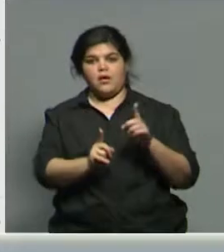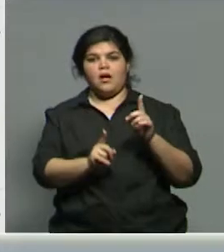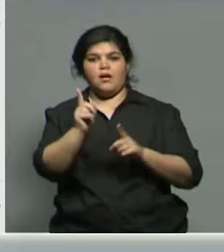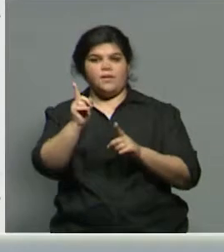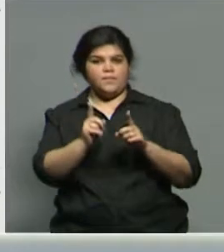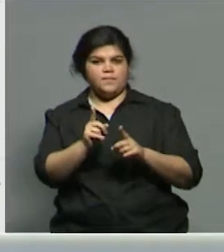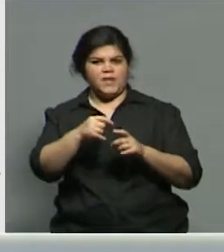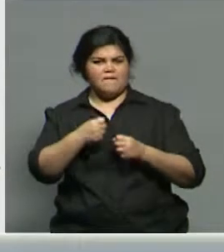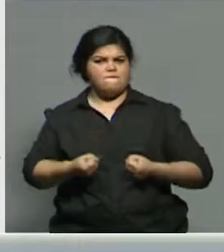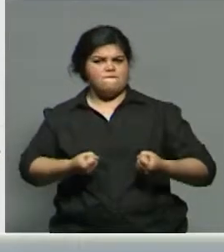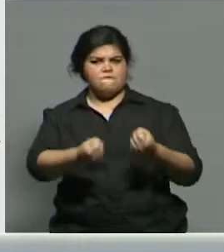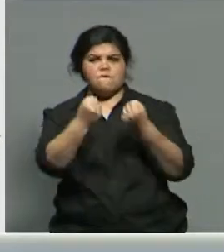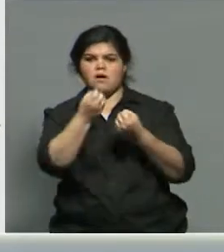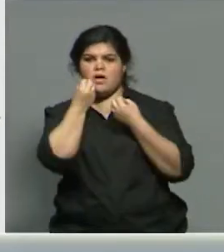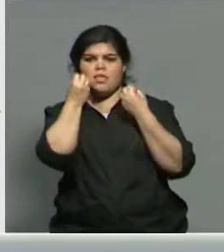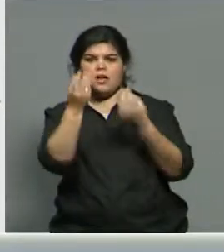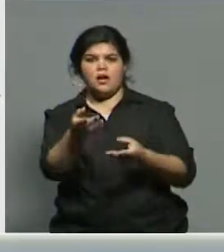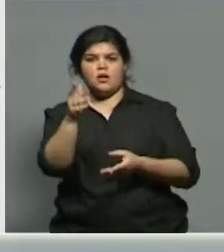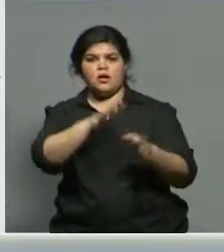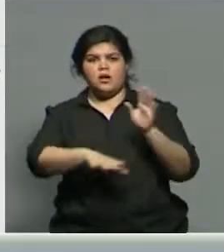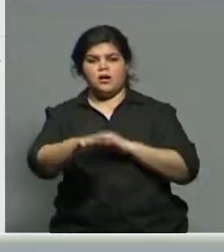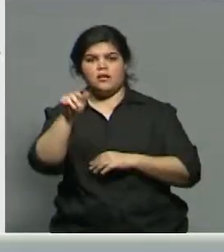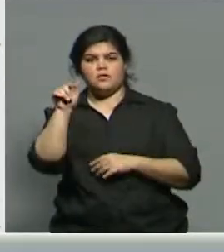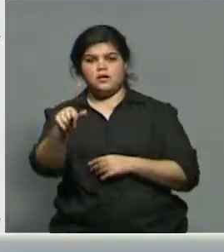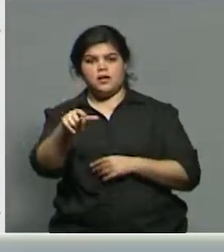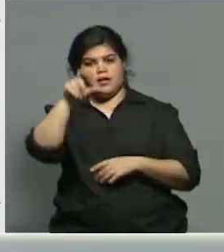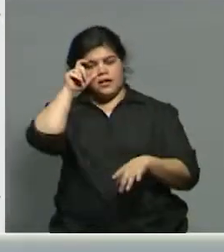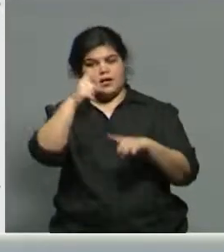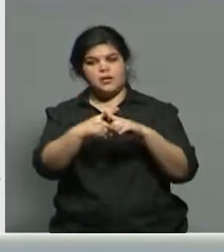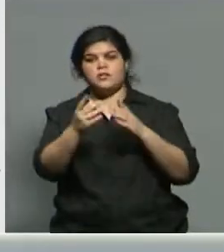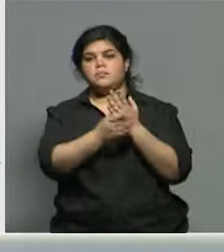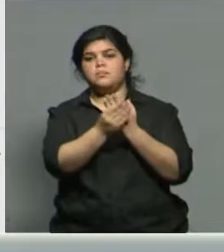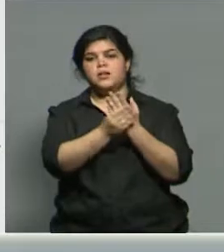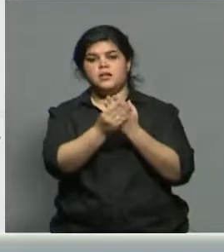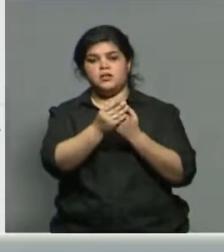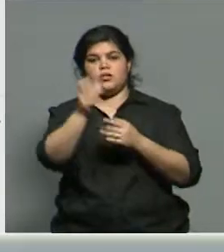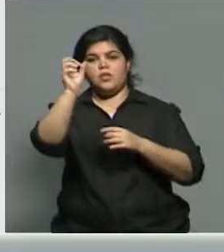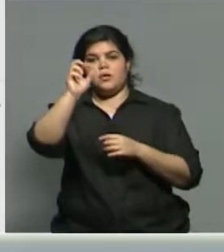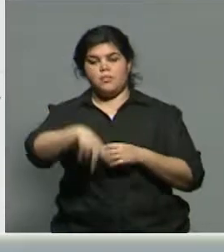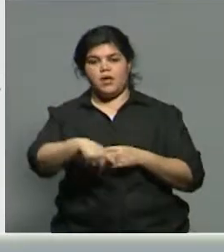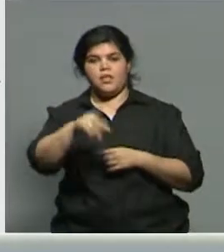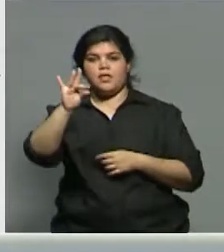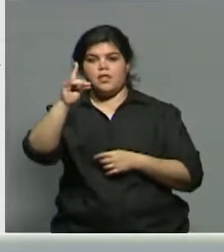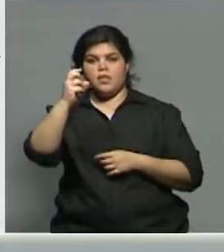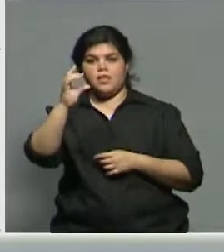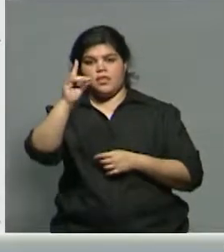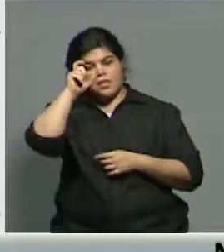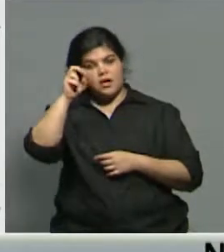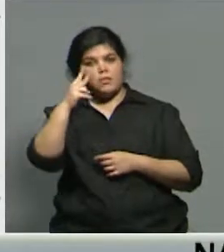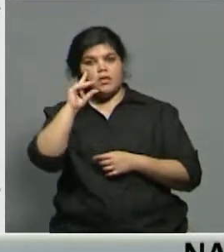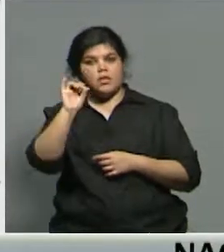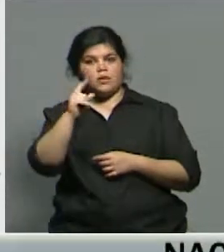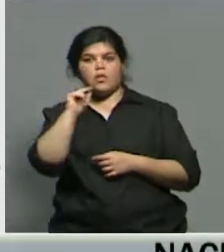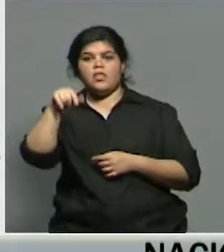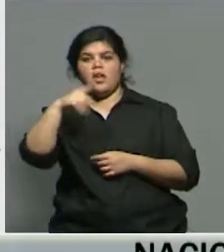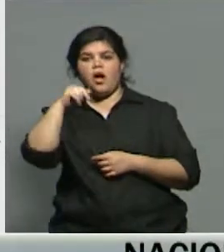Fuertes las declaraciones que realizó entonces el exministro de Planificación del Kirchnerismo, Julio De Vido, que pidió hoy a la justicia que se